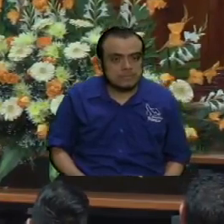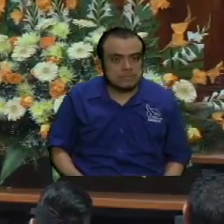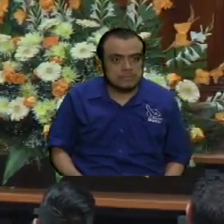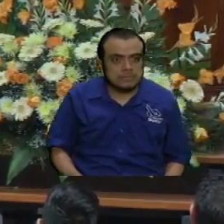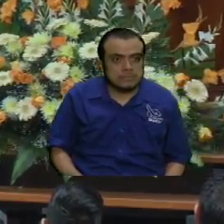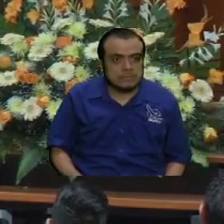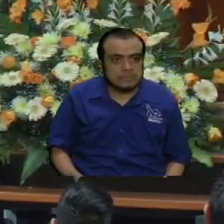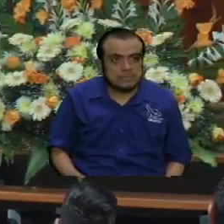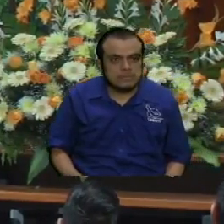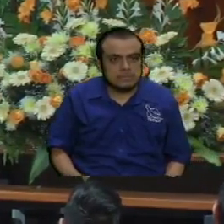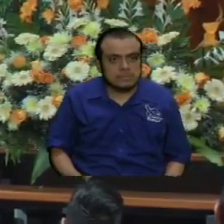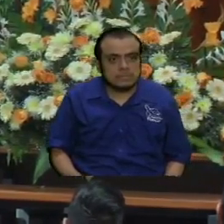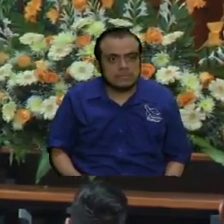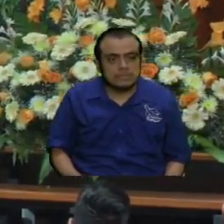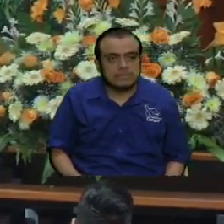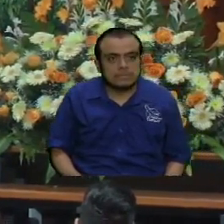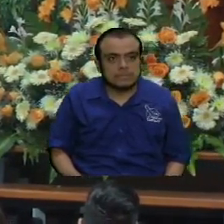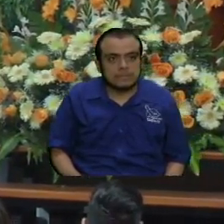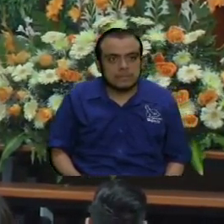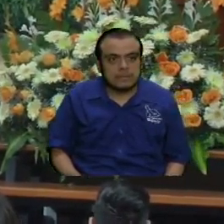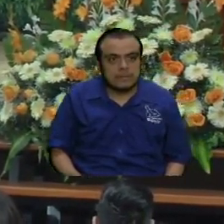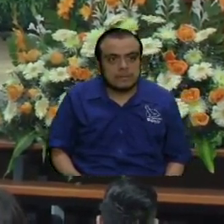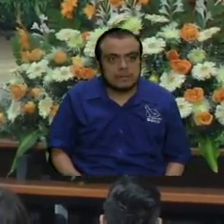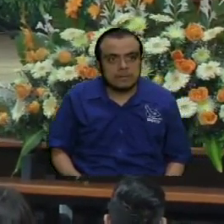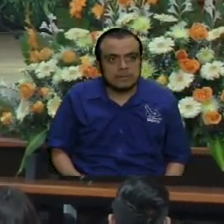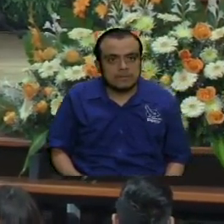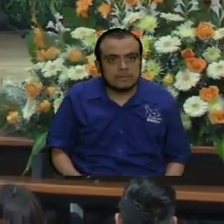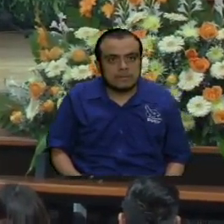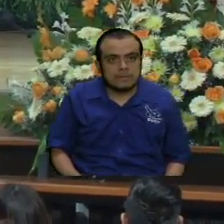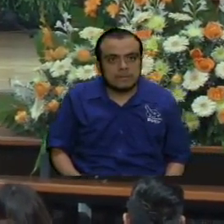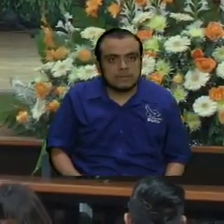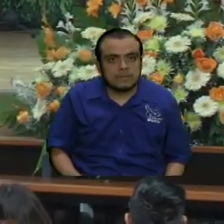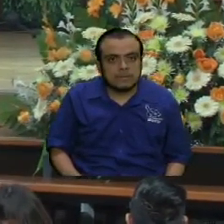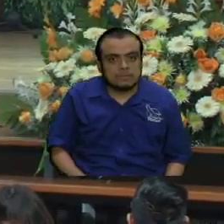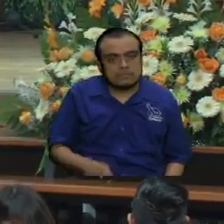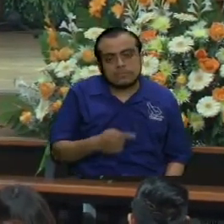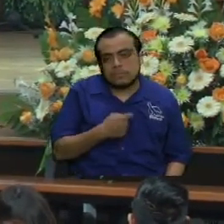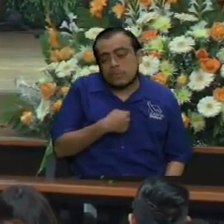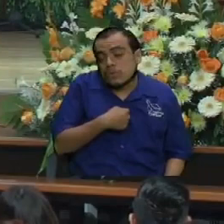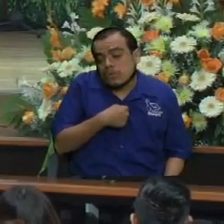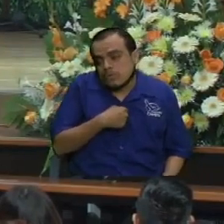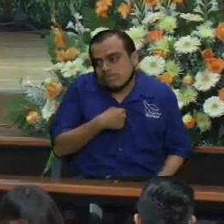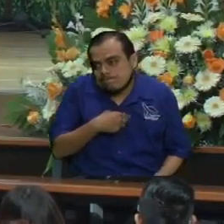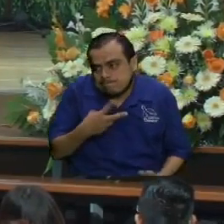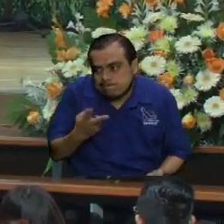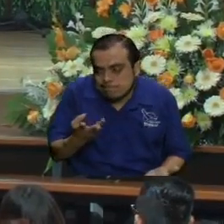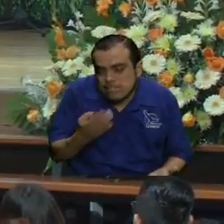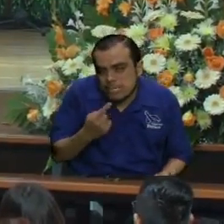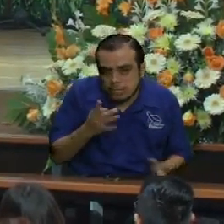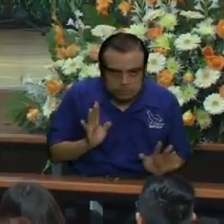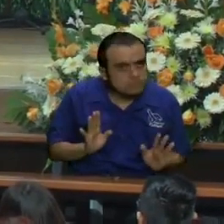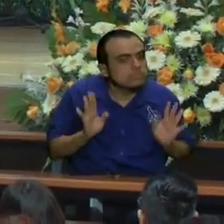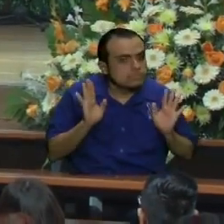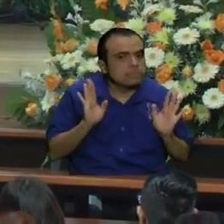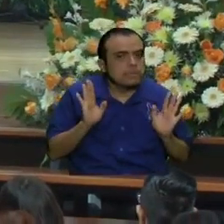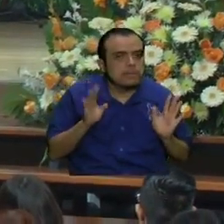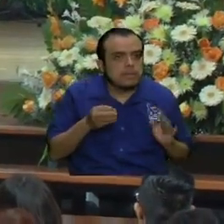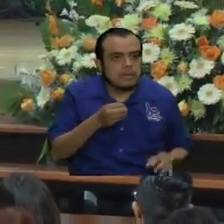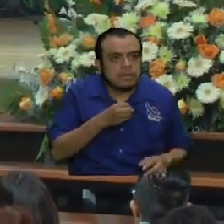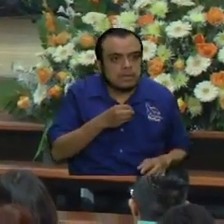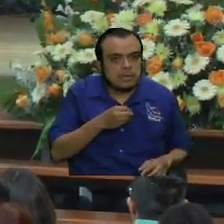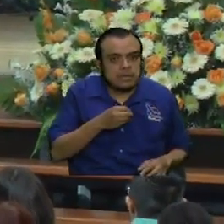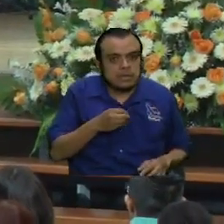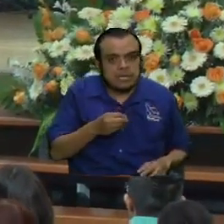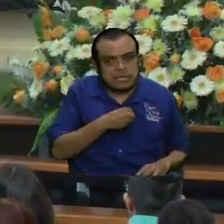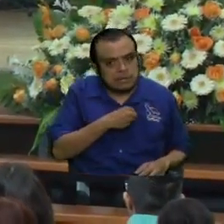Yo prefiero ver, aunque no es bueno ni edificante, a veces es un decir, prefiero ver